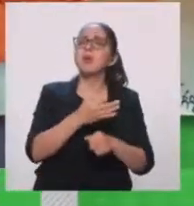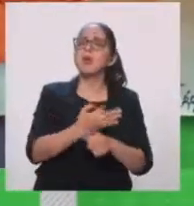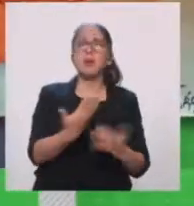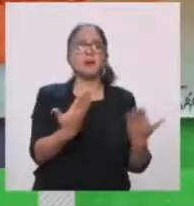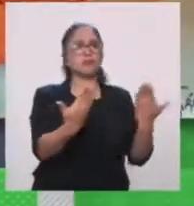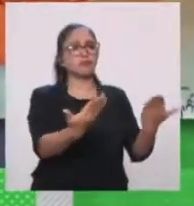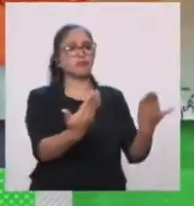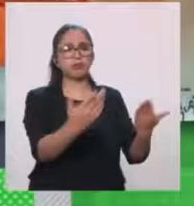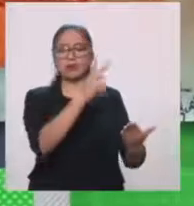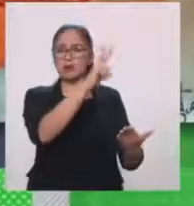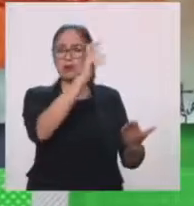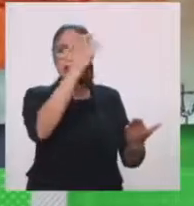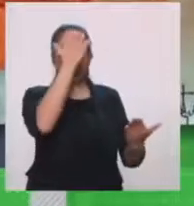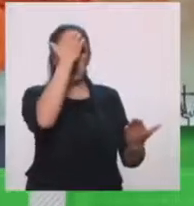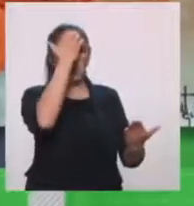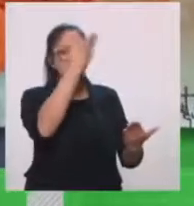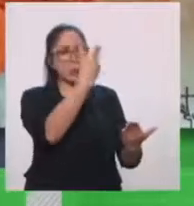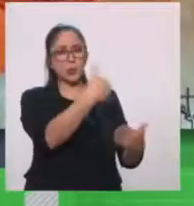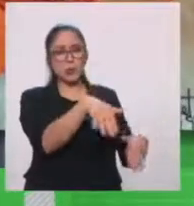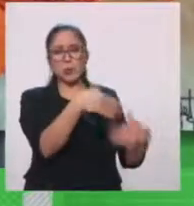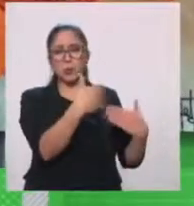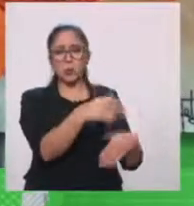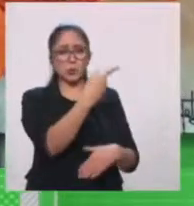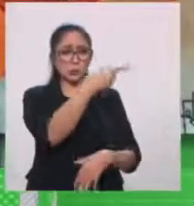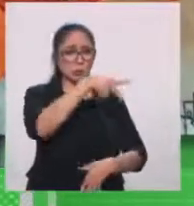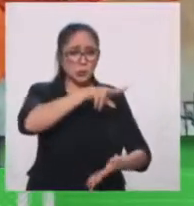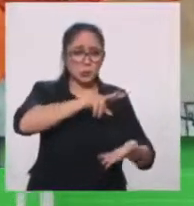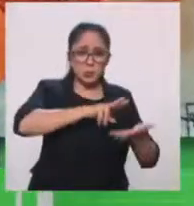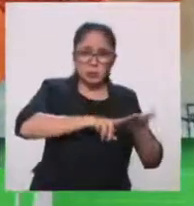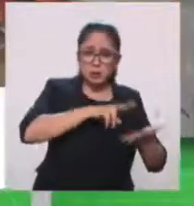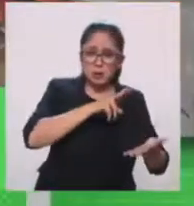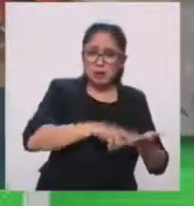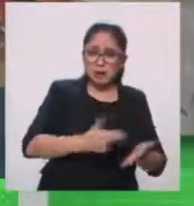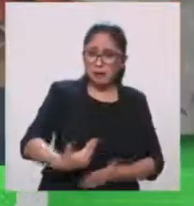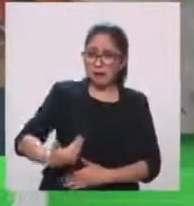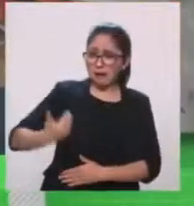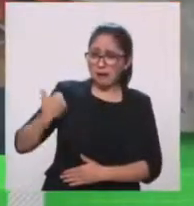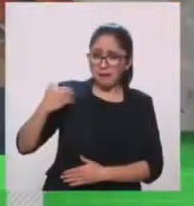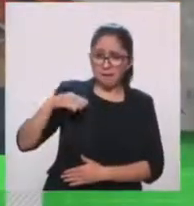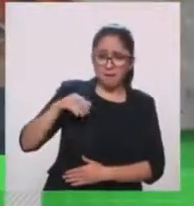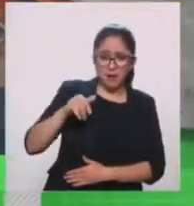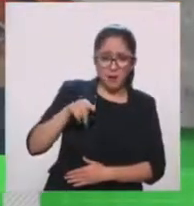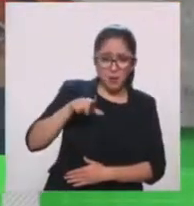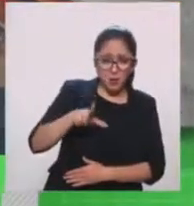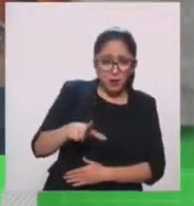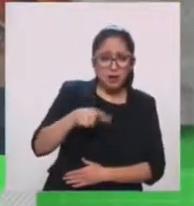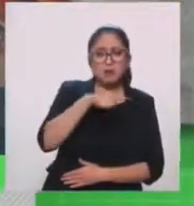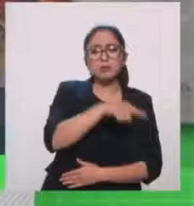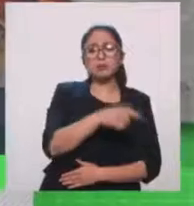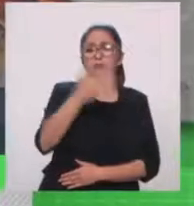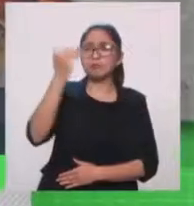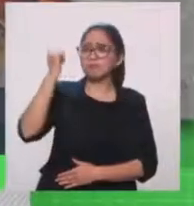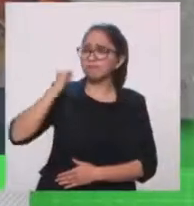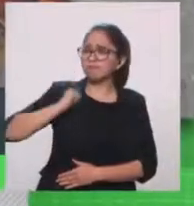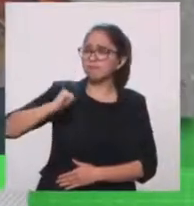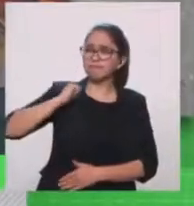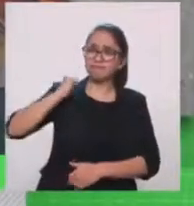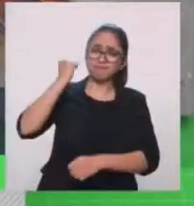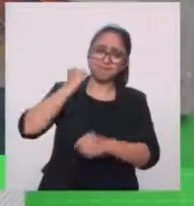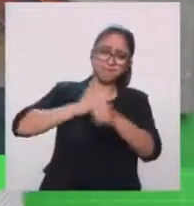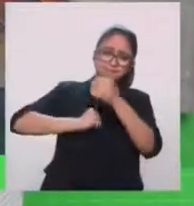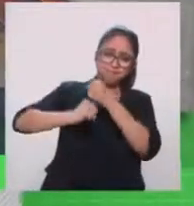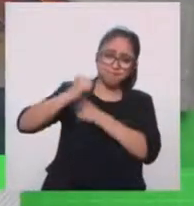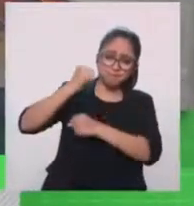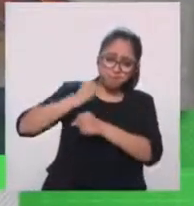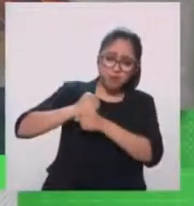es decir, de realzar la figura y la influencia que Manuel Felguerés tuvo sobre sus contemporáneos y sobre